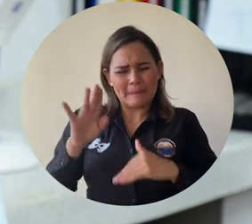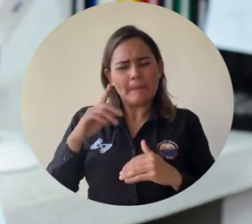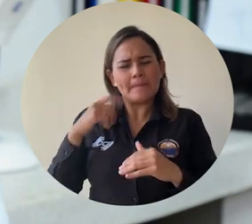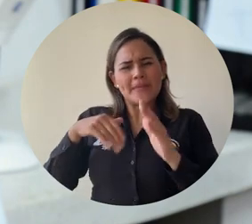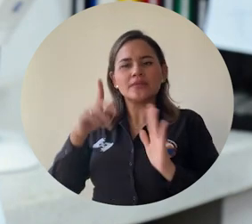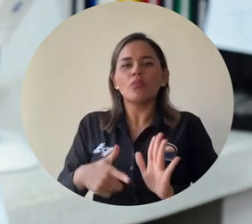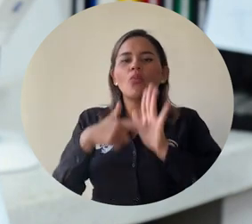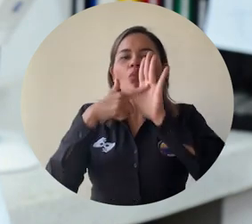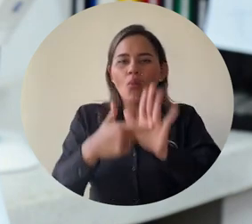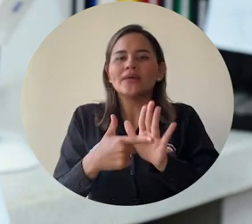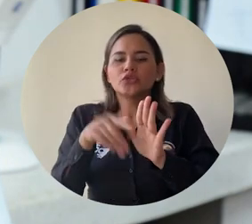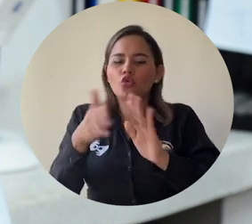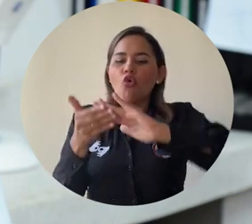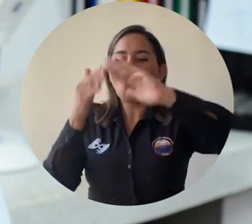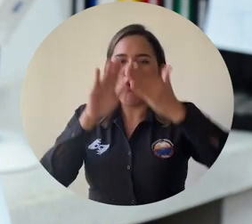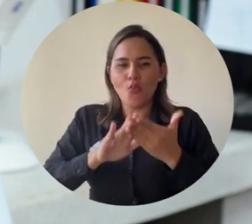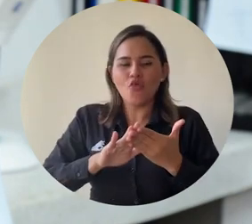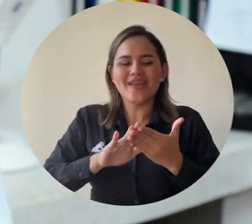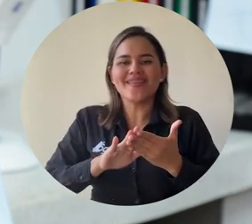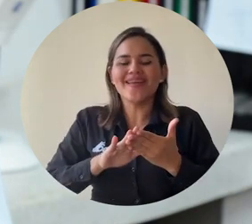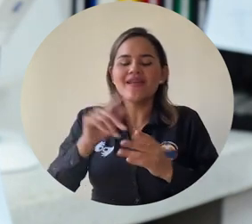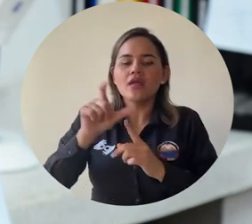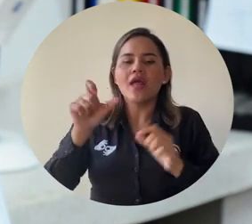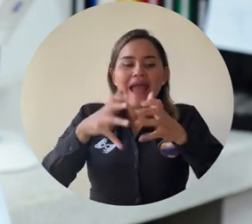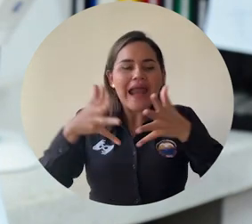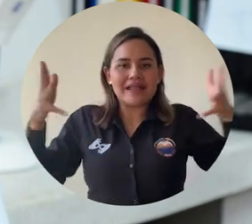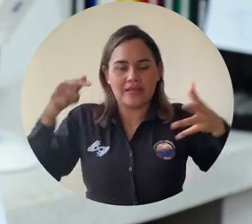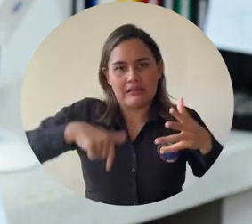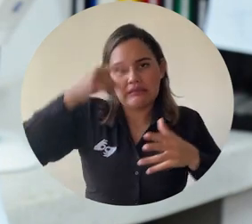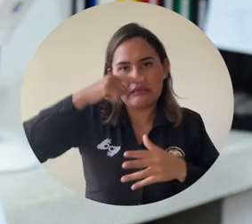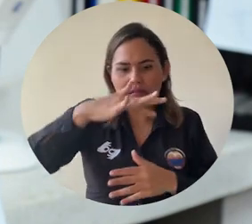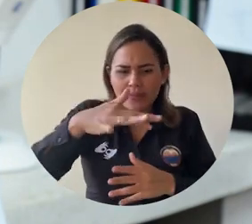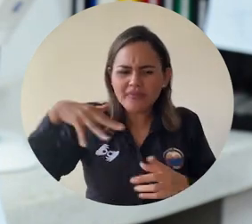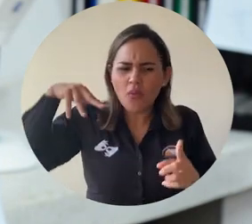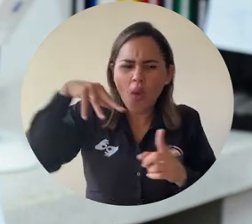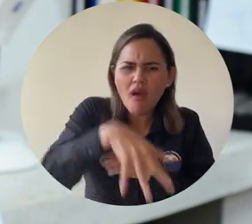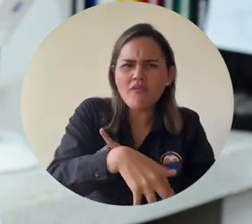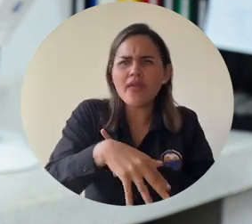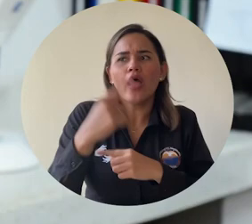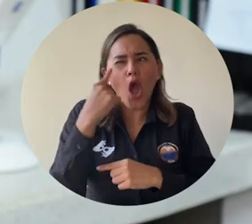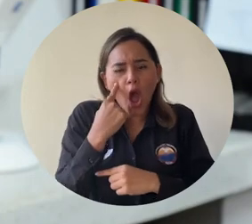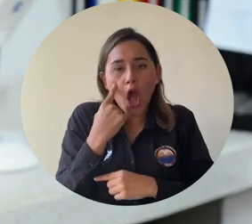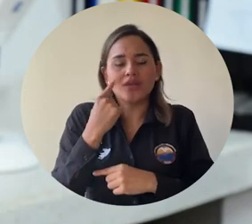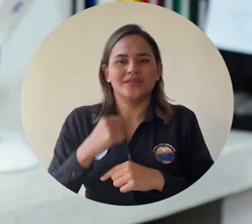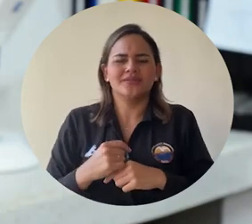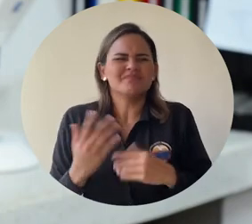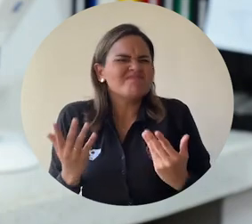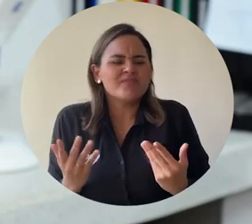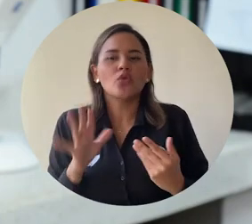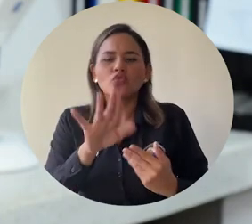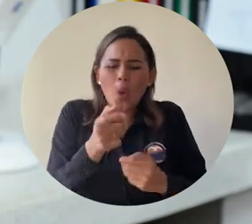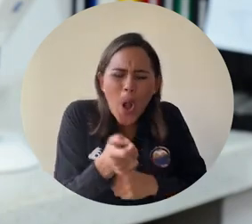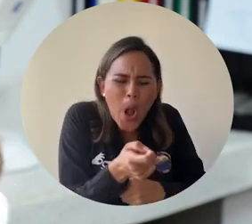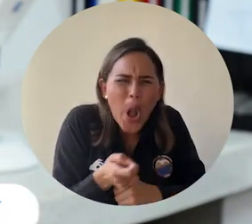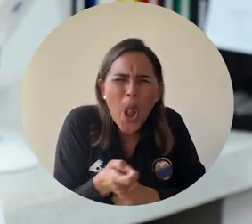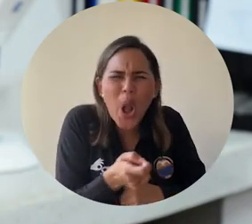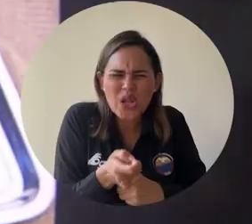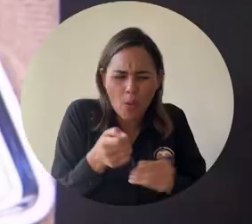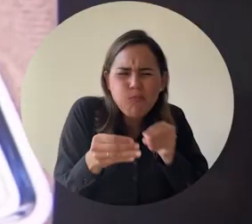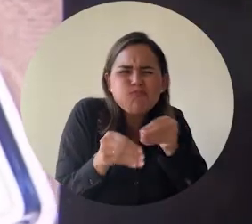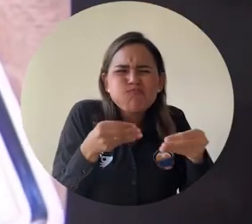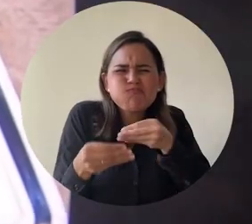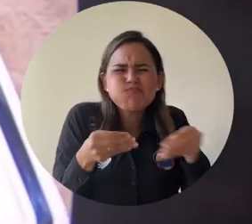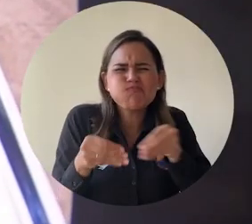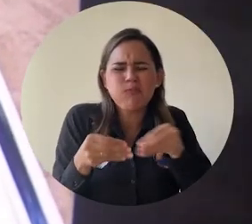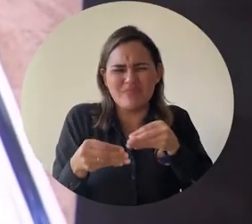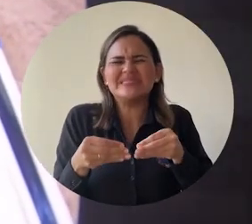y su impacto en el bienestar de comunidades en la Ciénaga Grande de Santa Marta. ¿Pero qué son los microplásticos? Y es que los microplásticos son partículas menores a